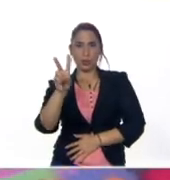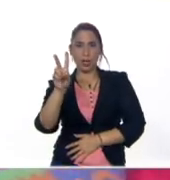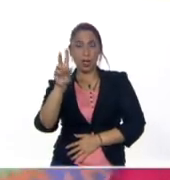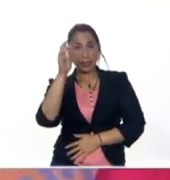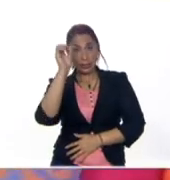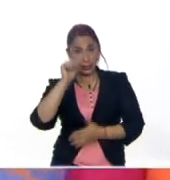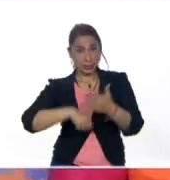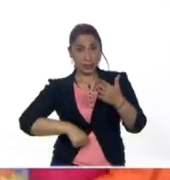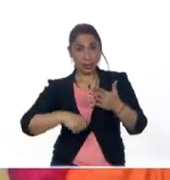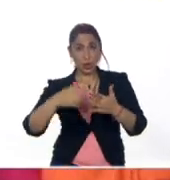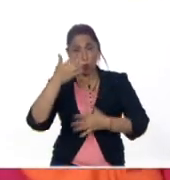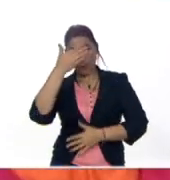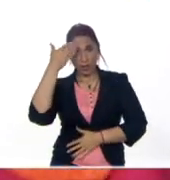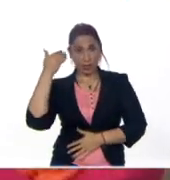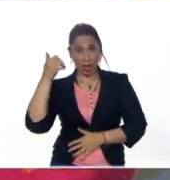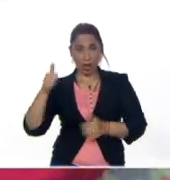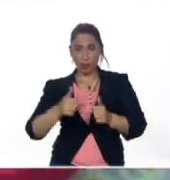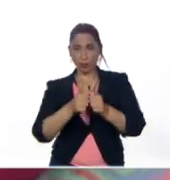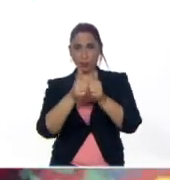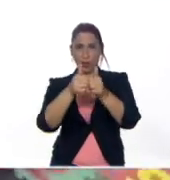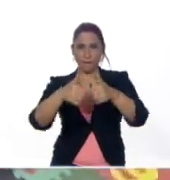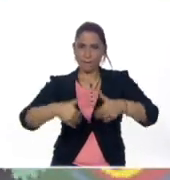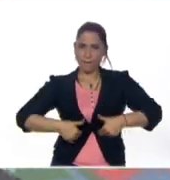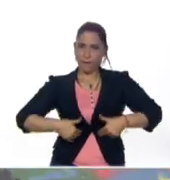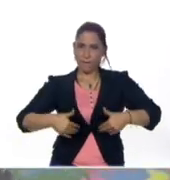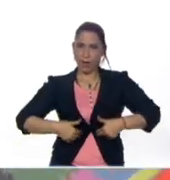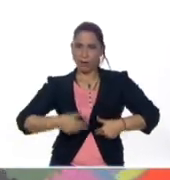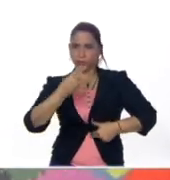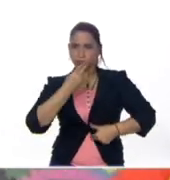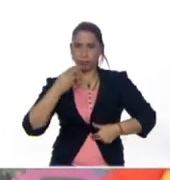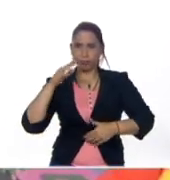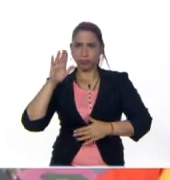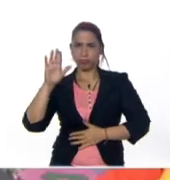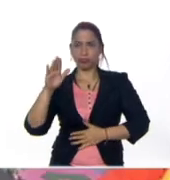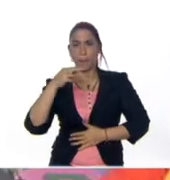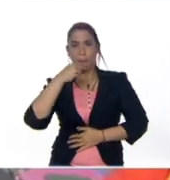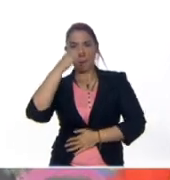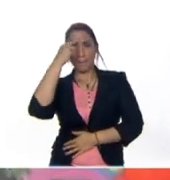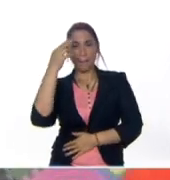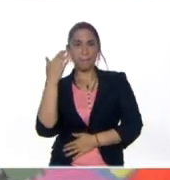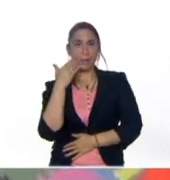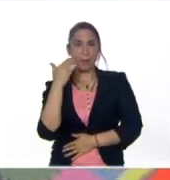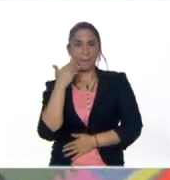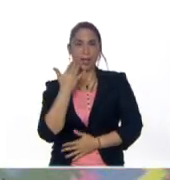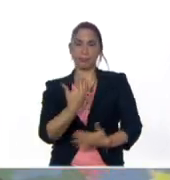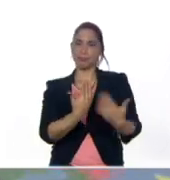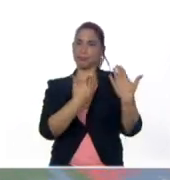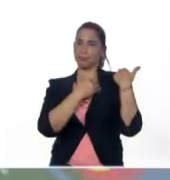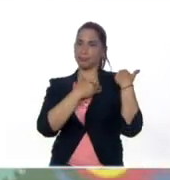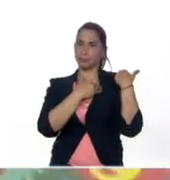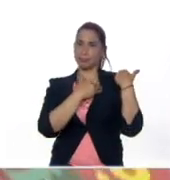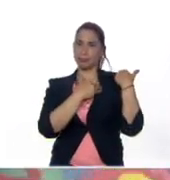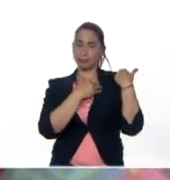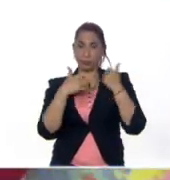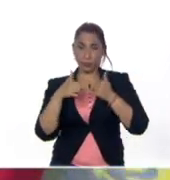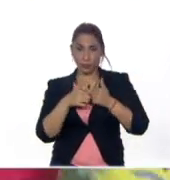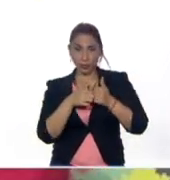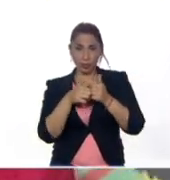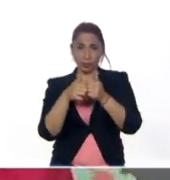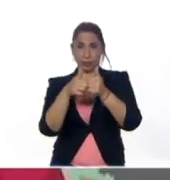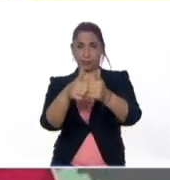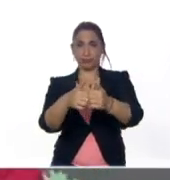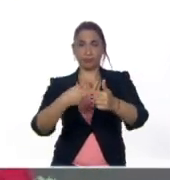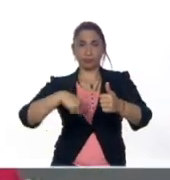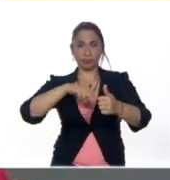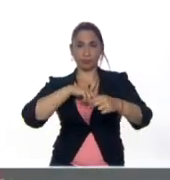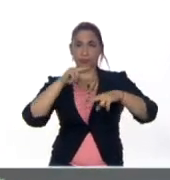olvidar ese acompañamiento ese esfuerzo y ese compromiso de los padres madres y representantes que están acompañando a